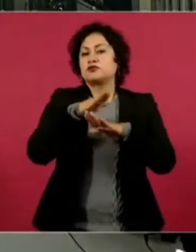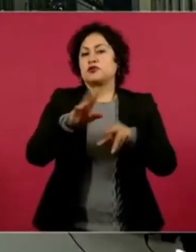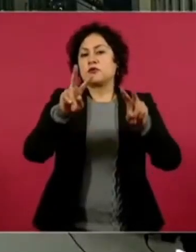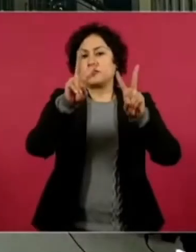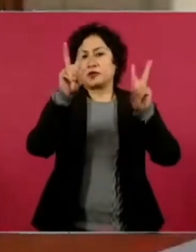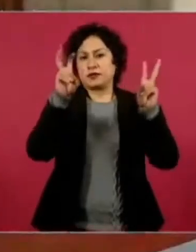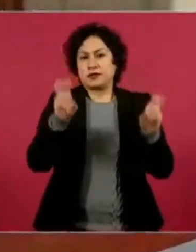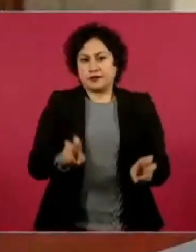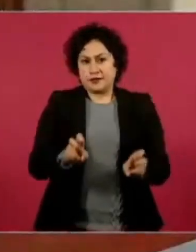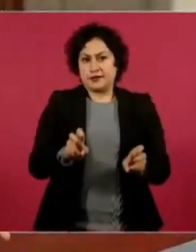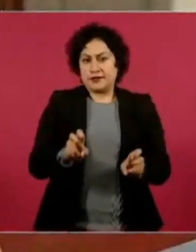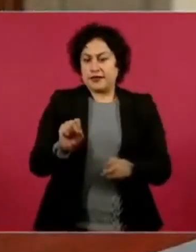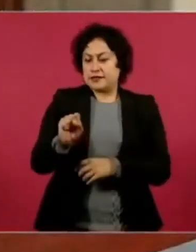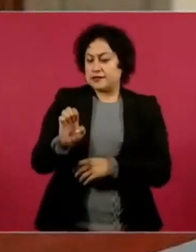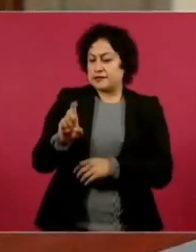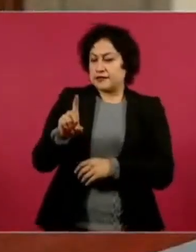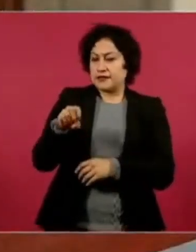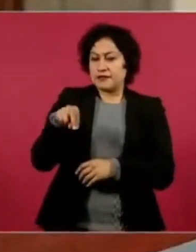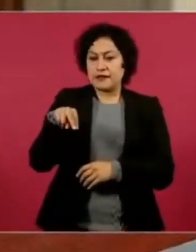Secretaría de la Defensa.